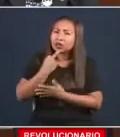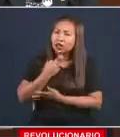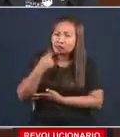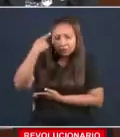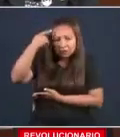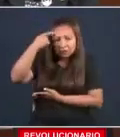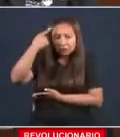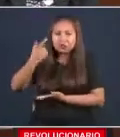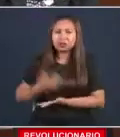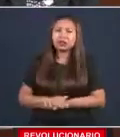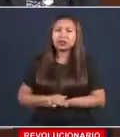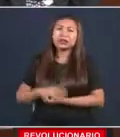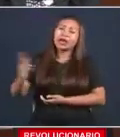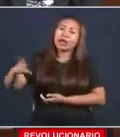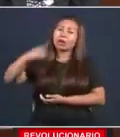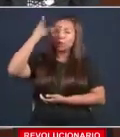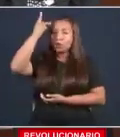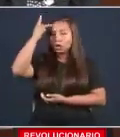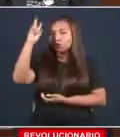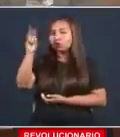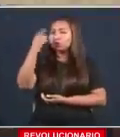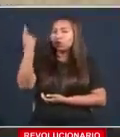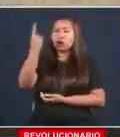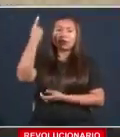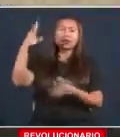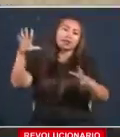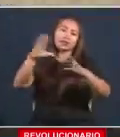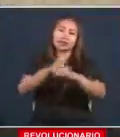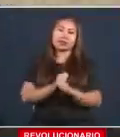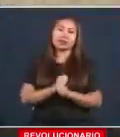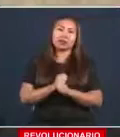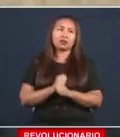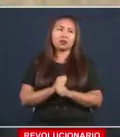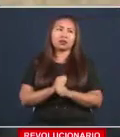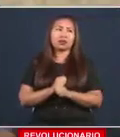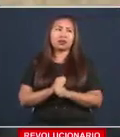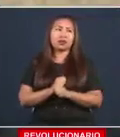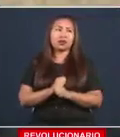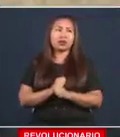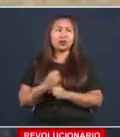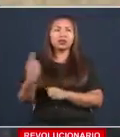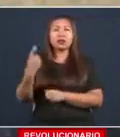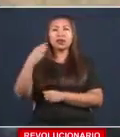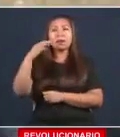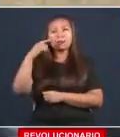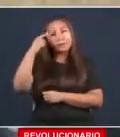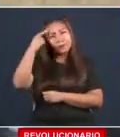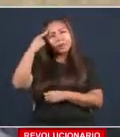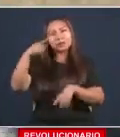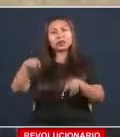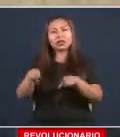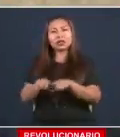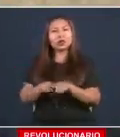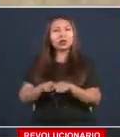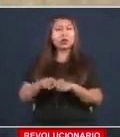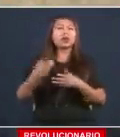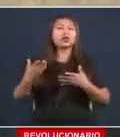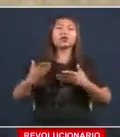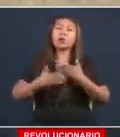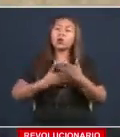La política no es sólo lo que se hace, ni sólo lo que se piensa, sino que lo que se le transmite al pueblo.